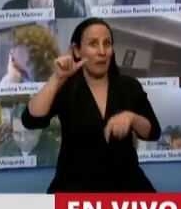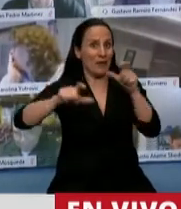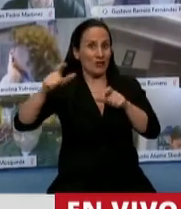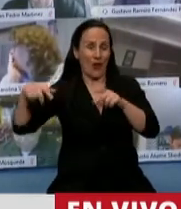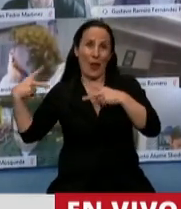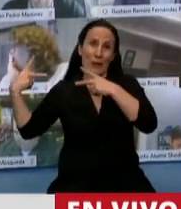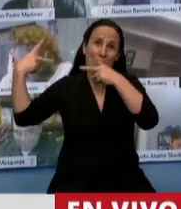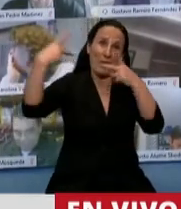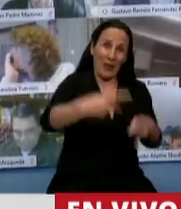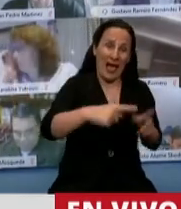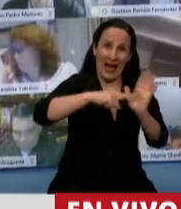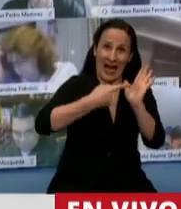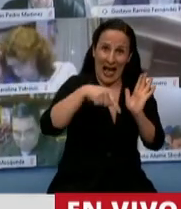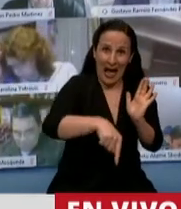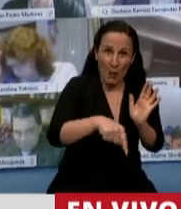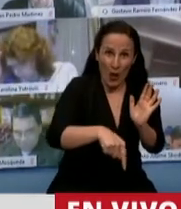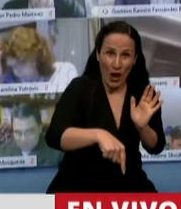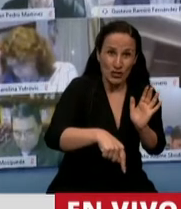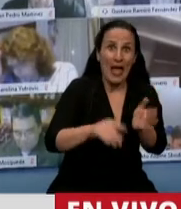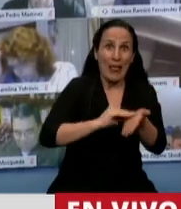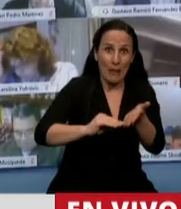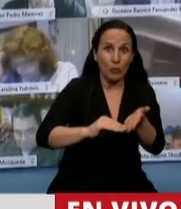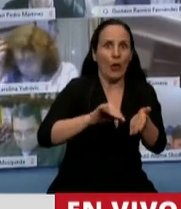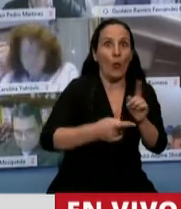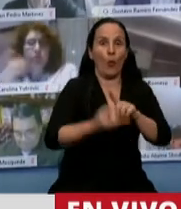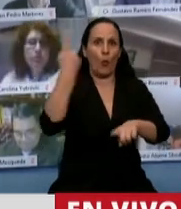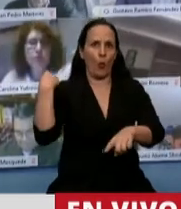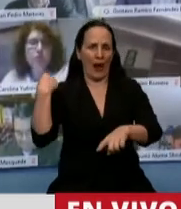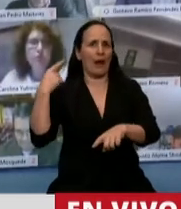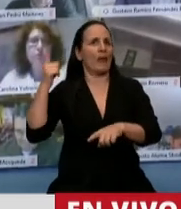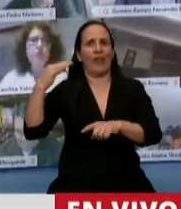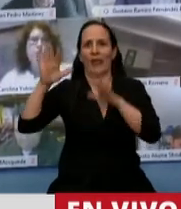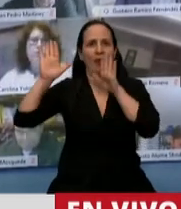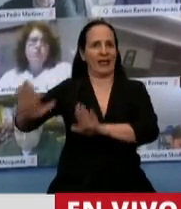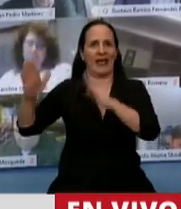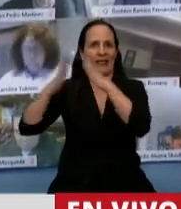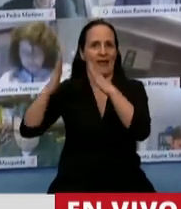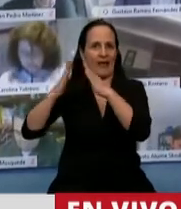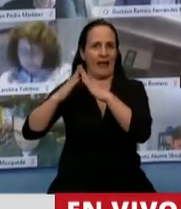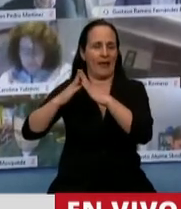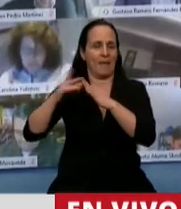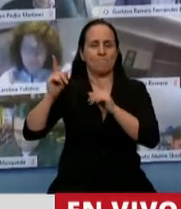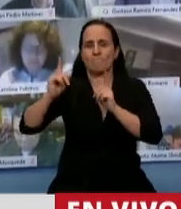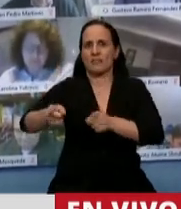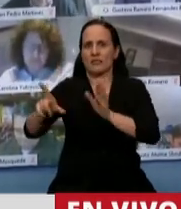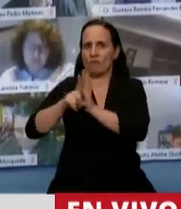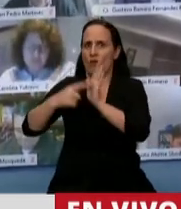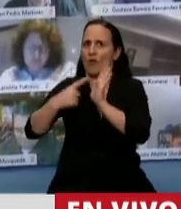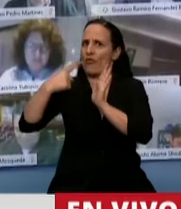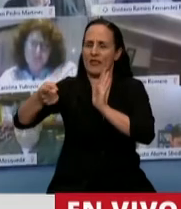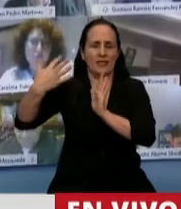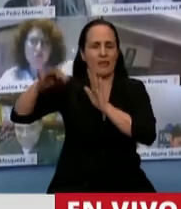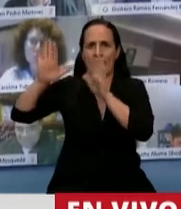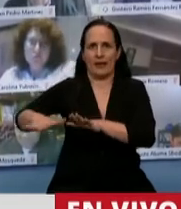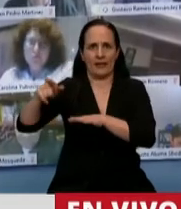la Ciudad de Buenos Aires vuelvan a cada una de las provincias y hagan las cuarentenas que establecen en cada uno de los lugares para preservarnos y cuidarnos